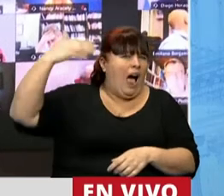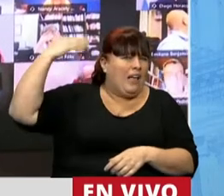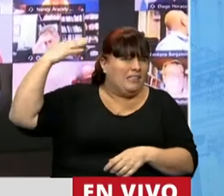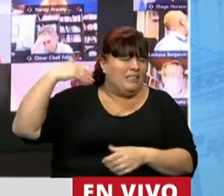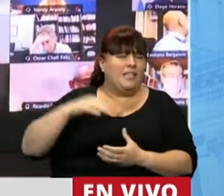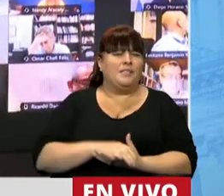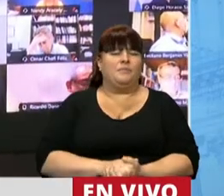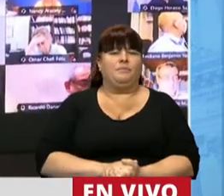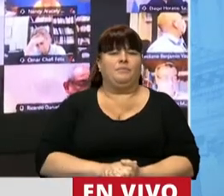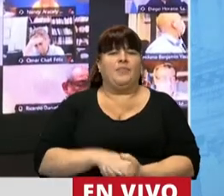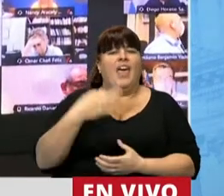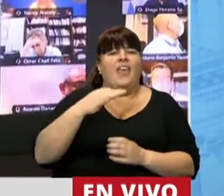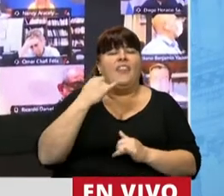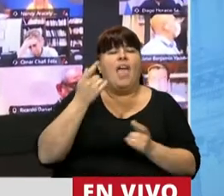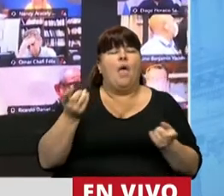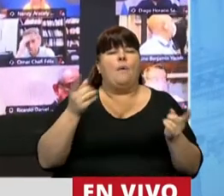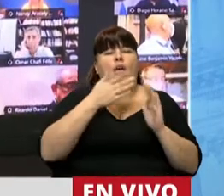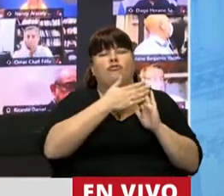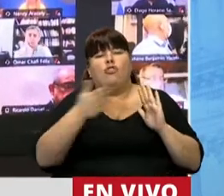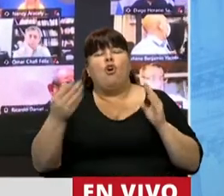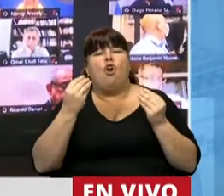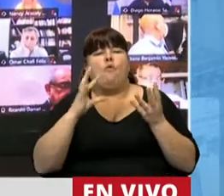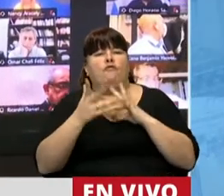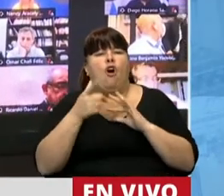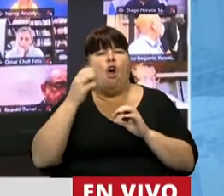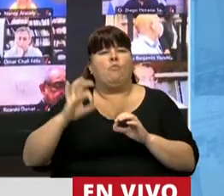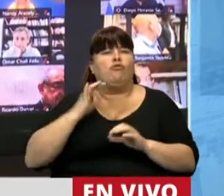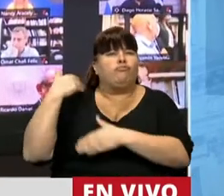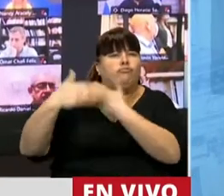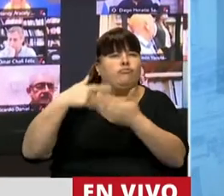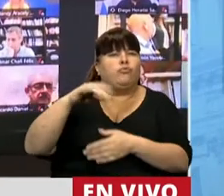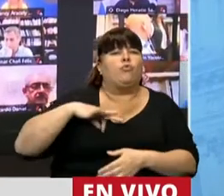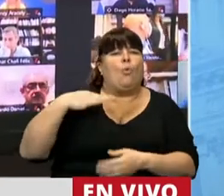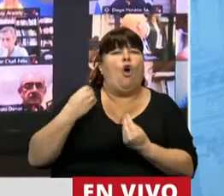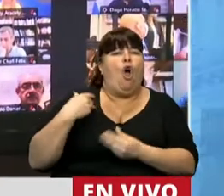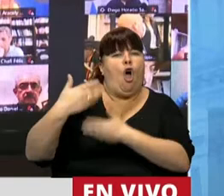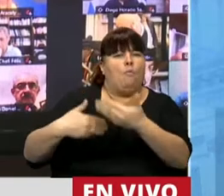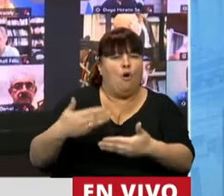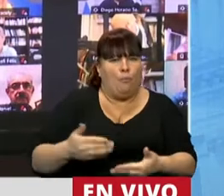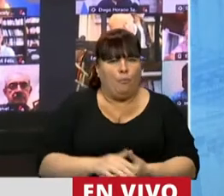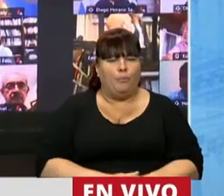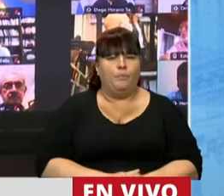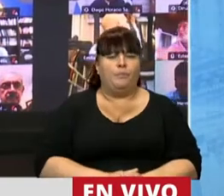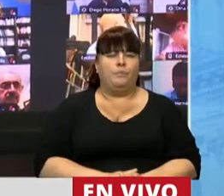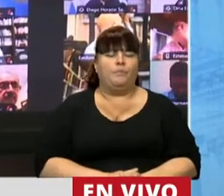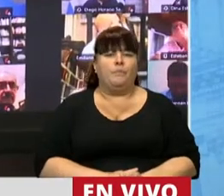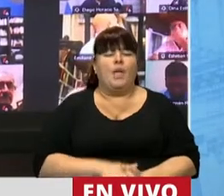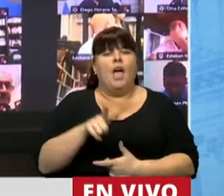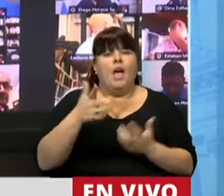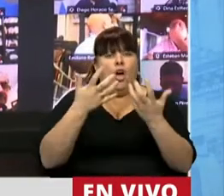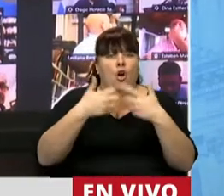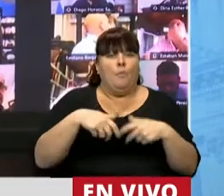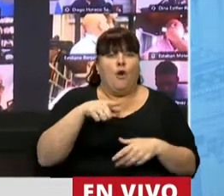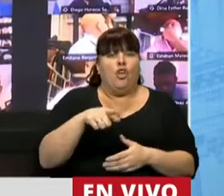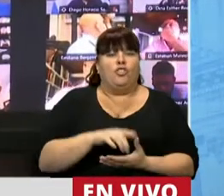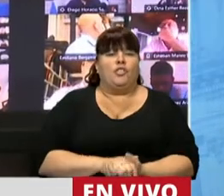épocas la reconstrucción de esas trayectorias de vida. El proyecto